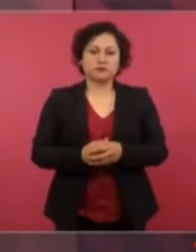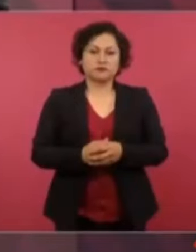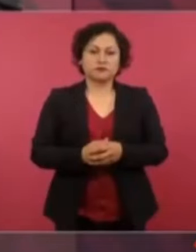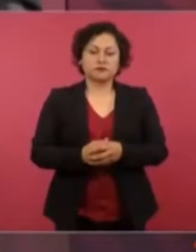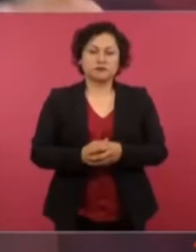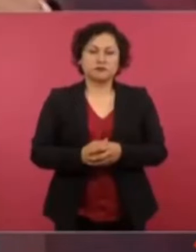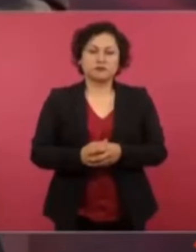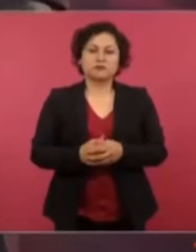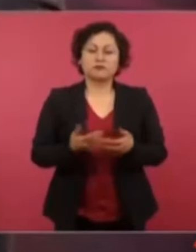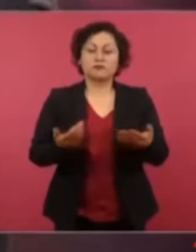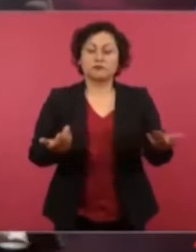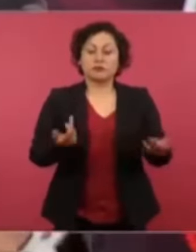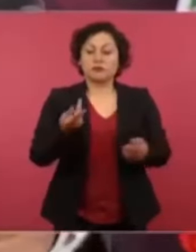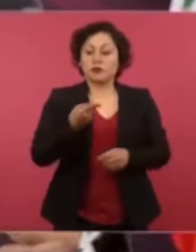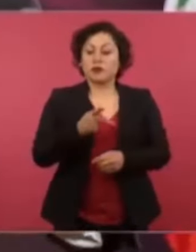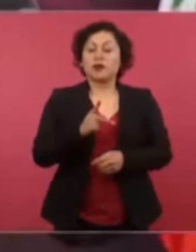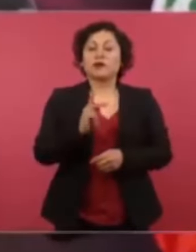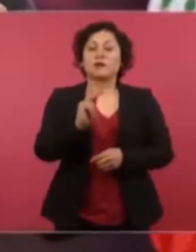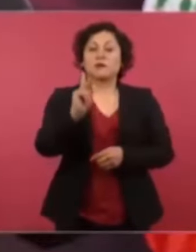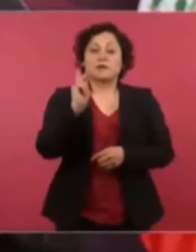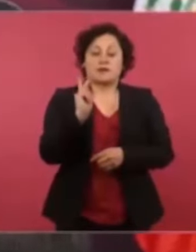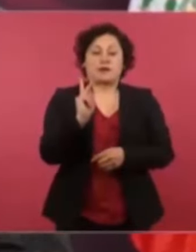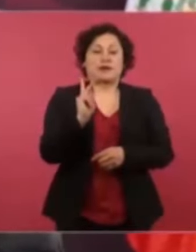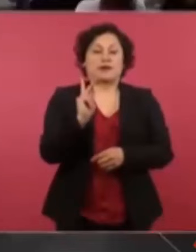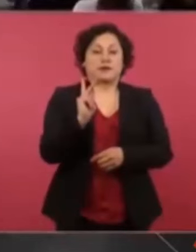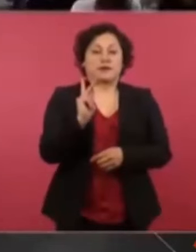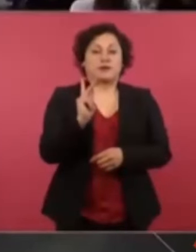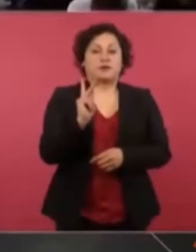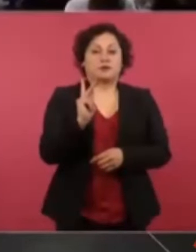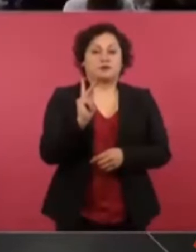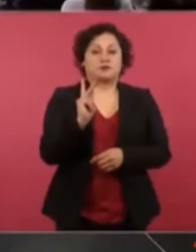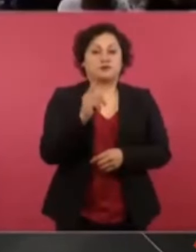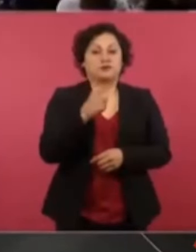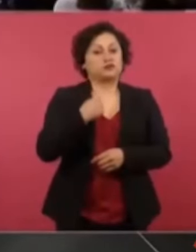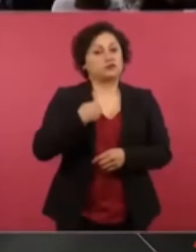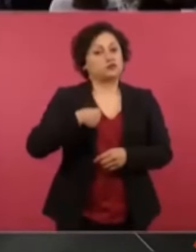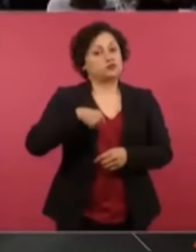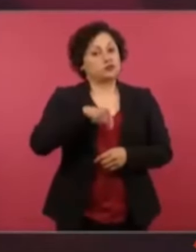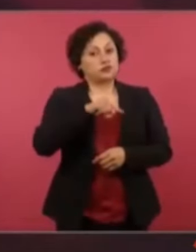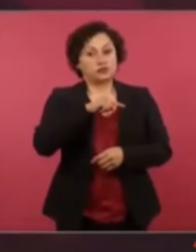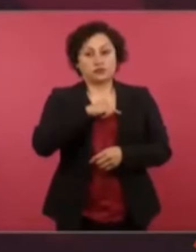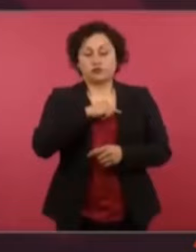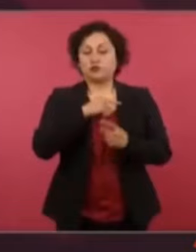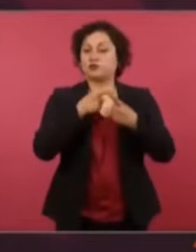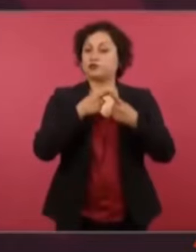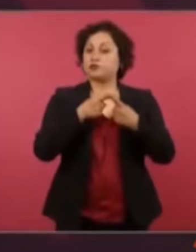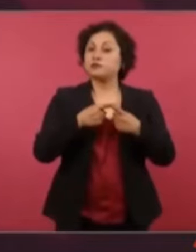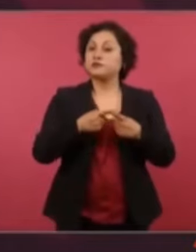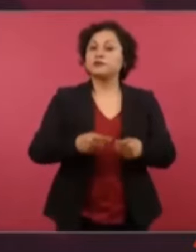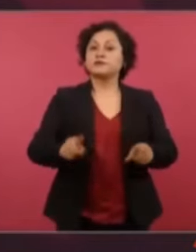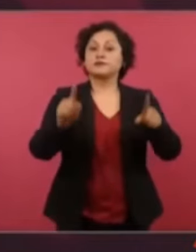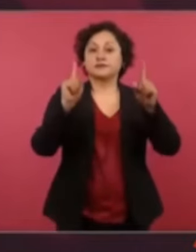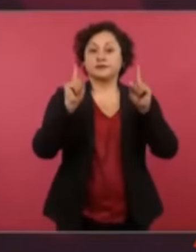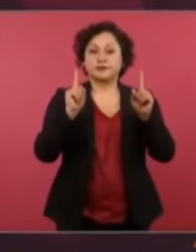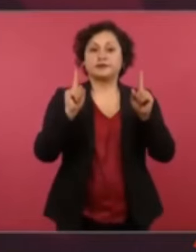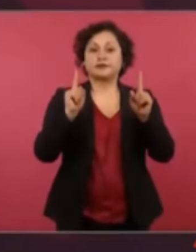Pero ahora que estamos nosotros, que estamos en un proceso de transformación,